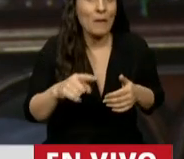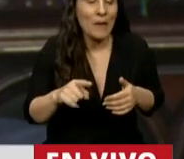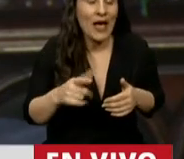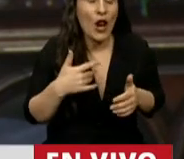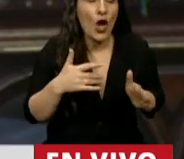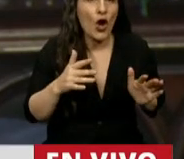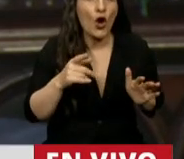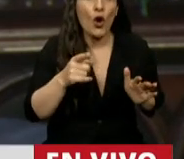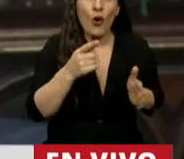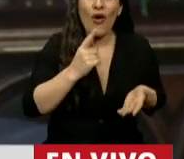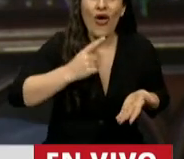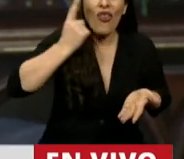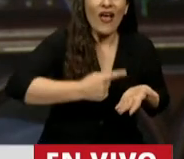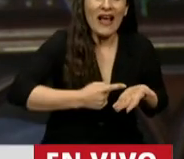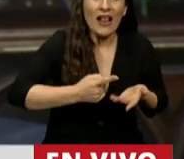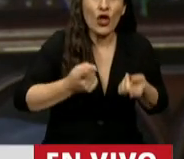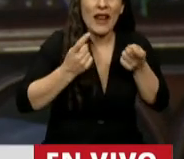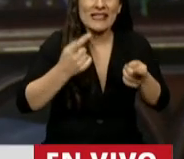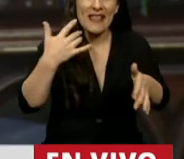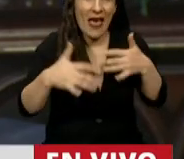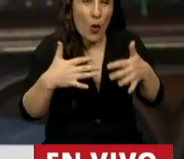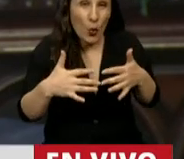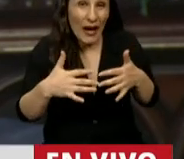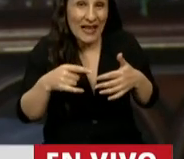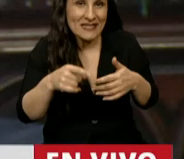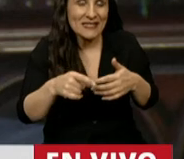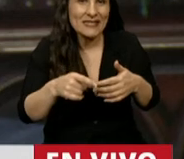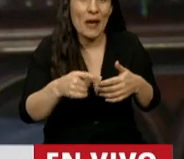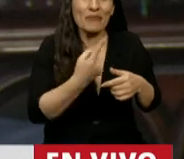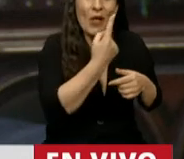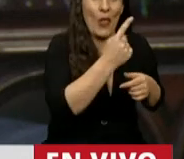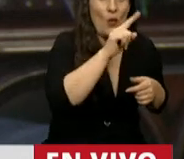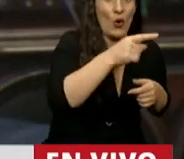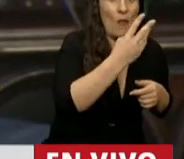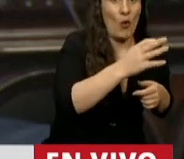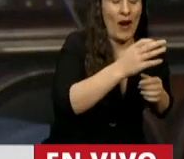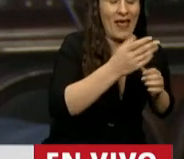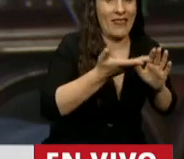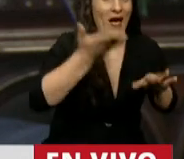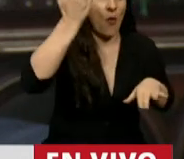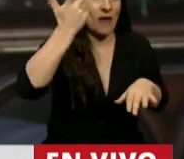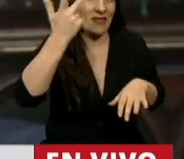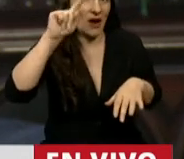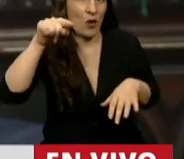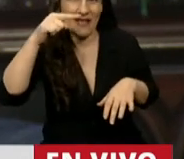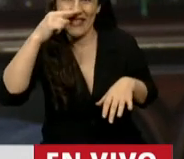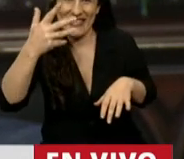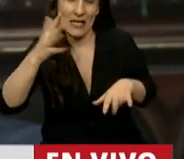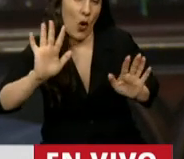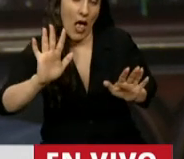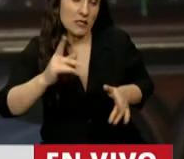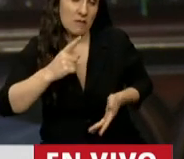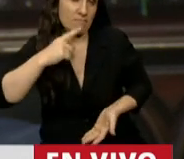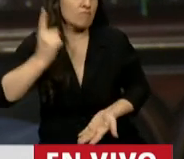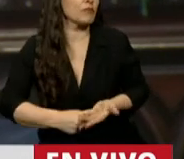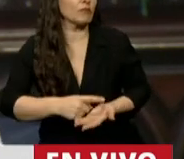se puede dictar un decreto de necesidad y urgencia y aumentar el 1,40 al 3,75 de la manera discrecional que